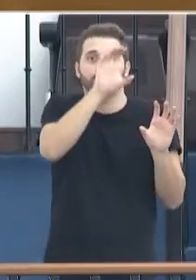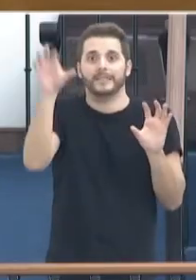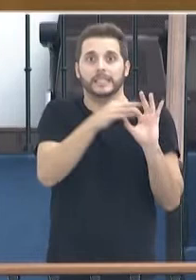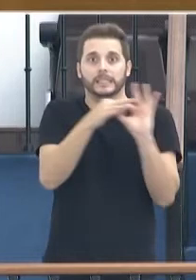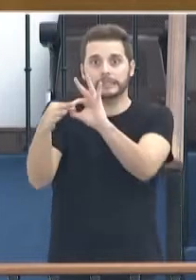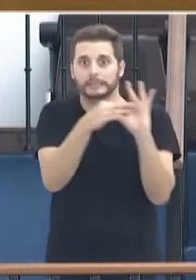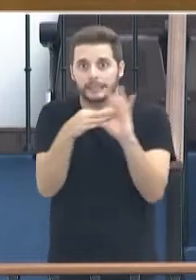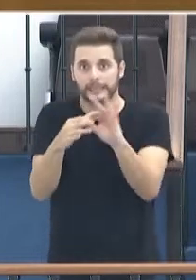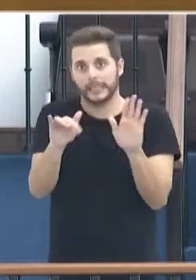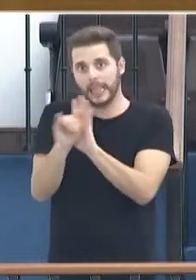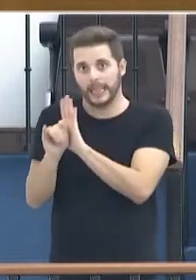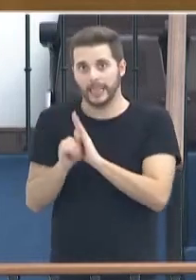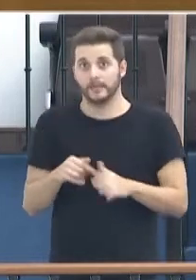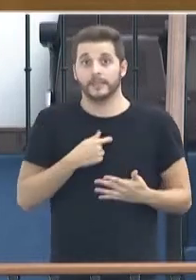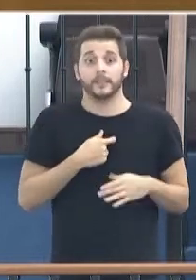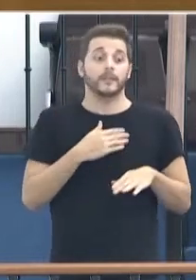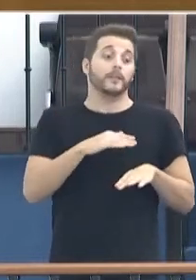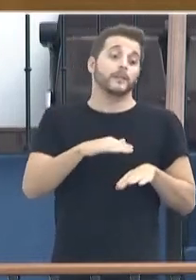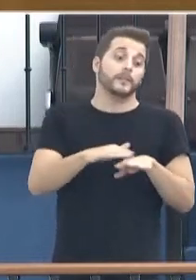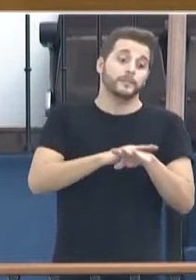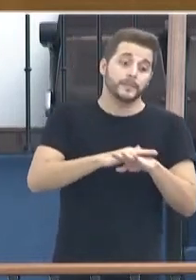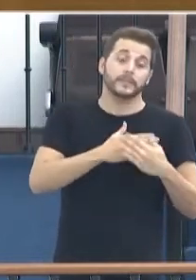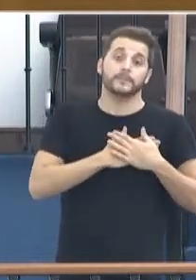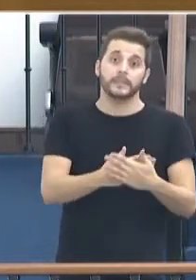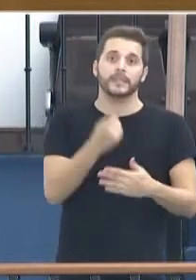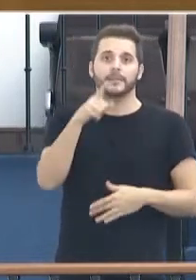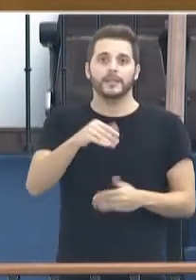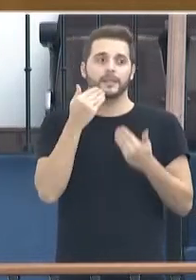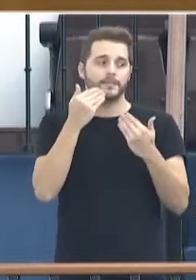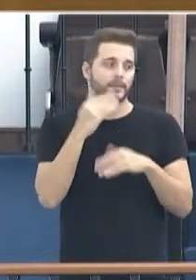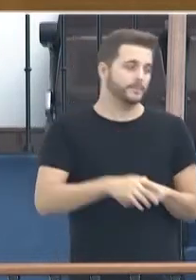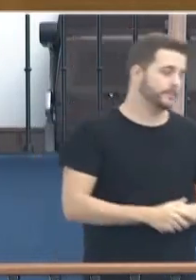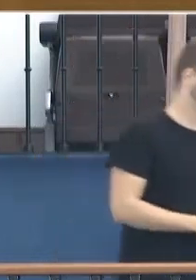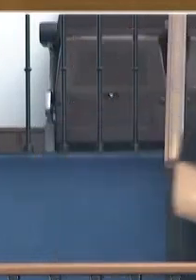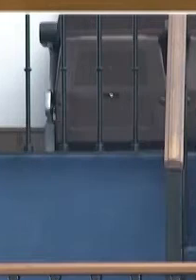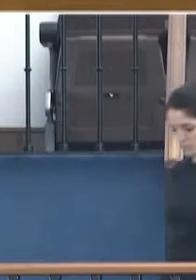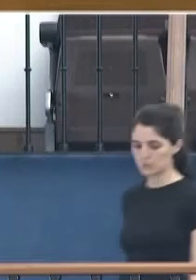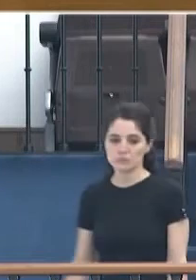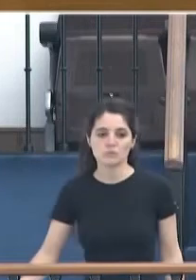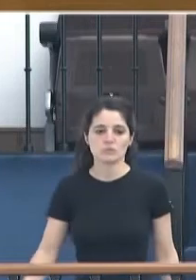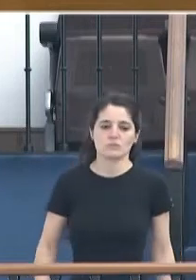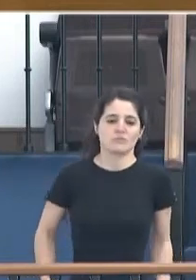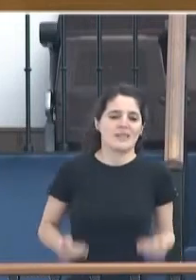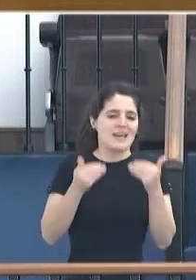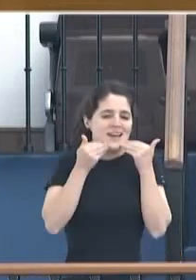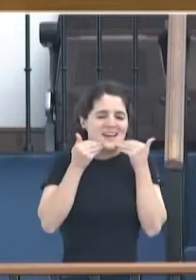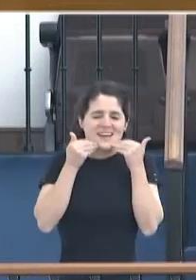Por tanto, sí, pésame y disculpas. Y, por supuesto, una inmensa gratitud. Una inmensa gratitud.